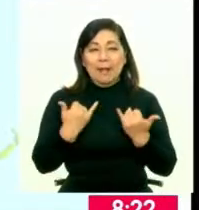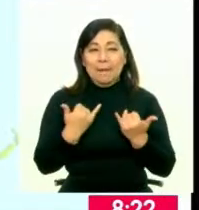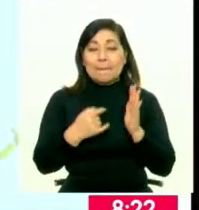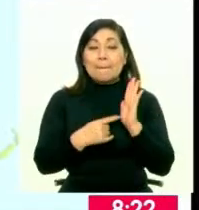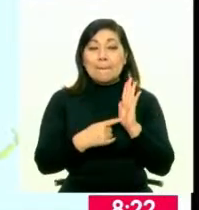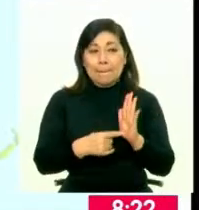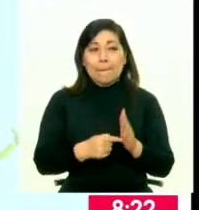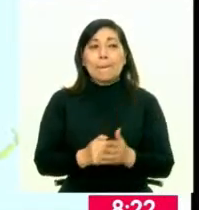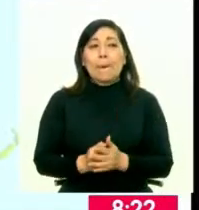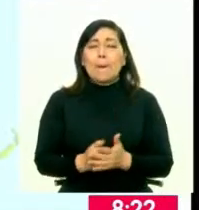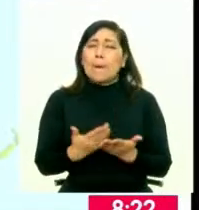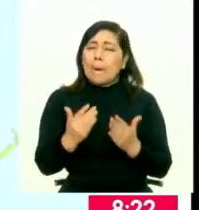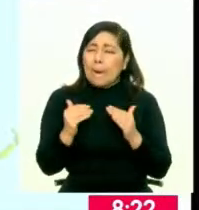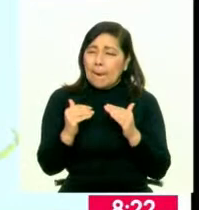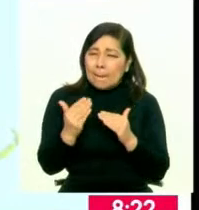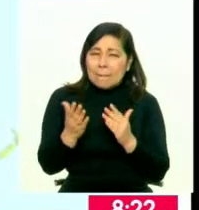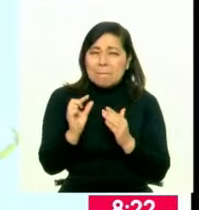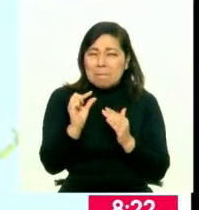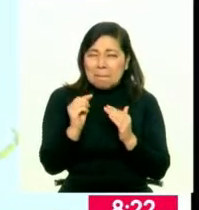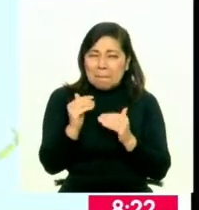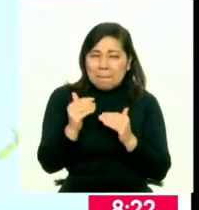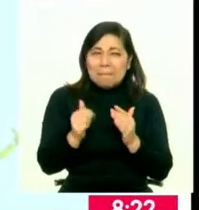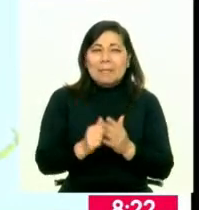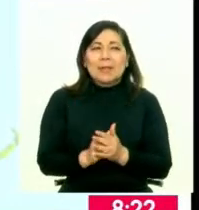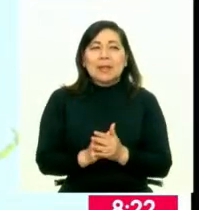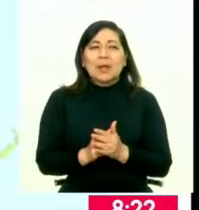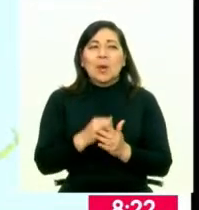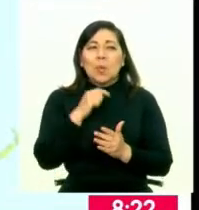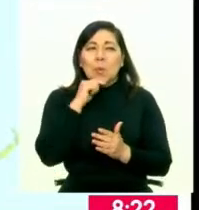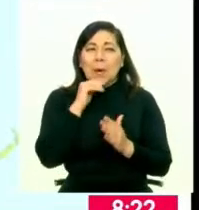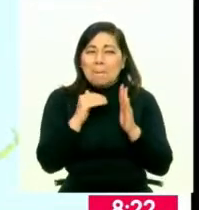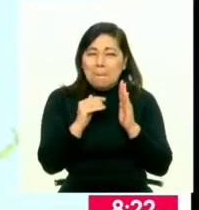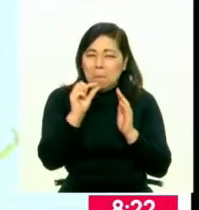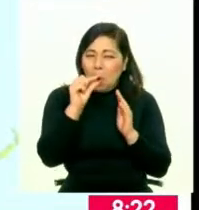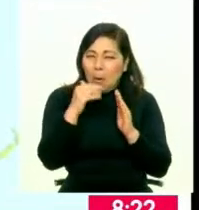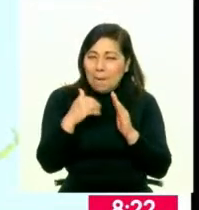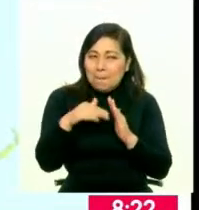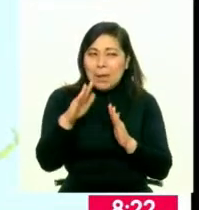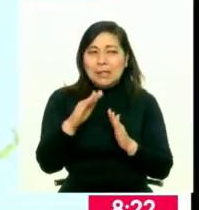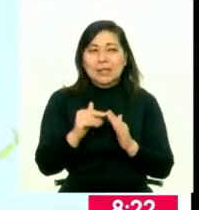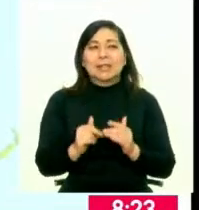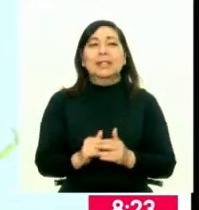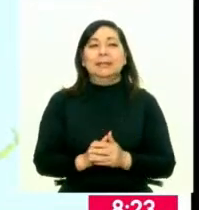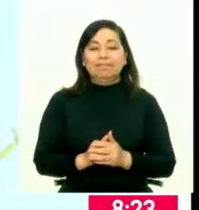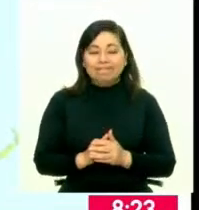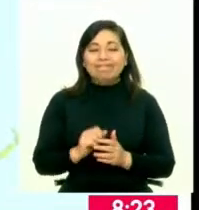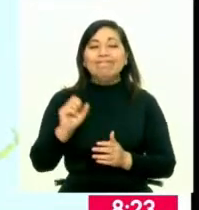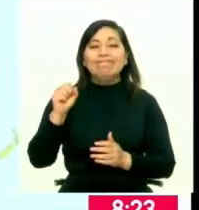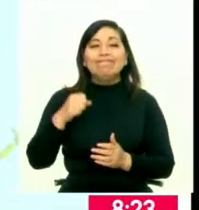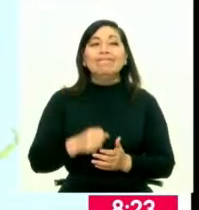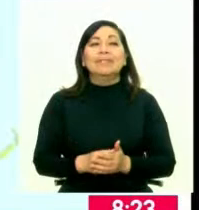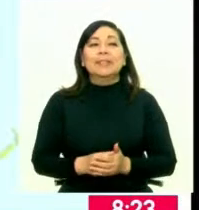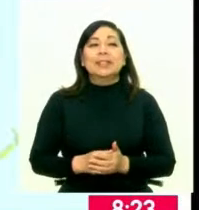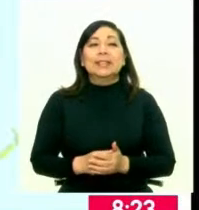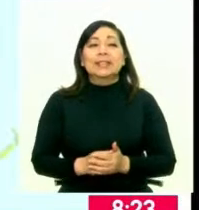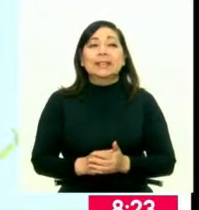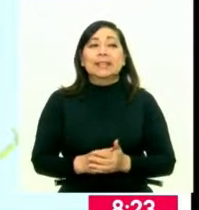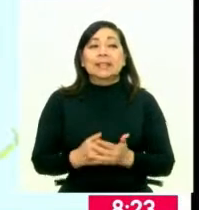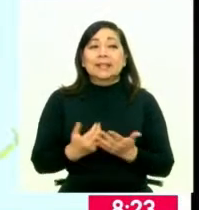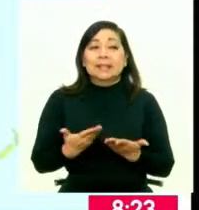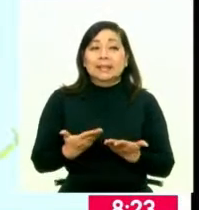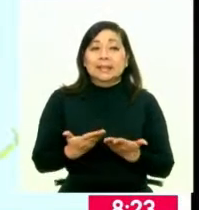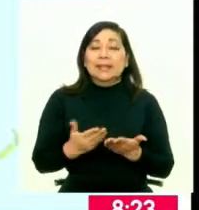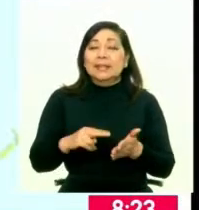población, Un poquito, son poquitos miles nada más de mujeres que superan el número de hombres, ¿no? Exactamente. Así vamos. Eso